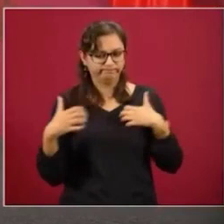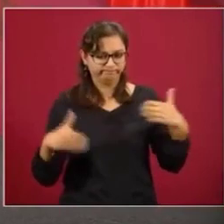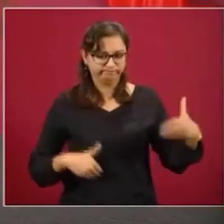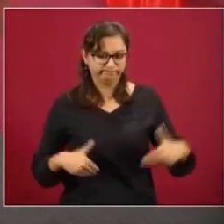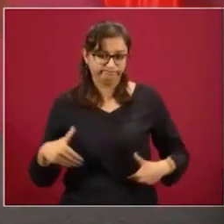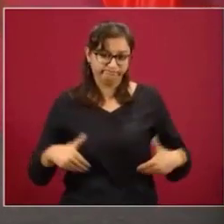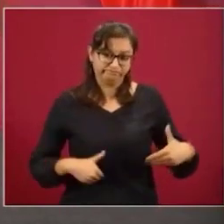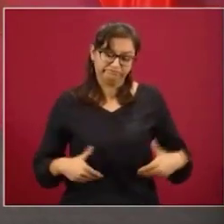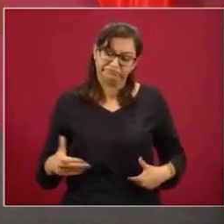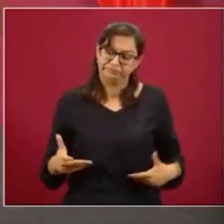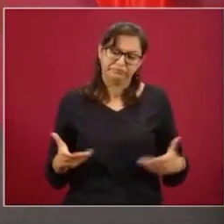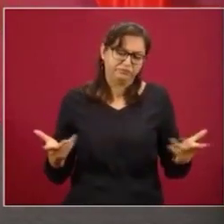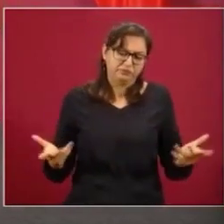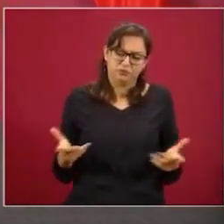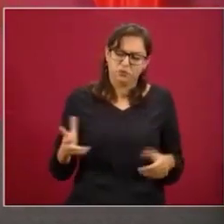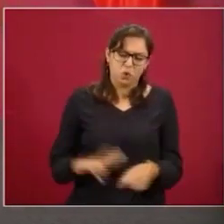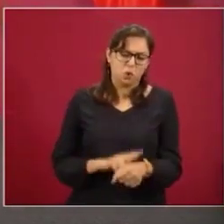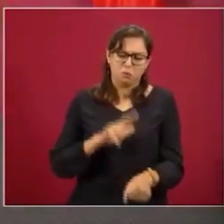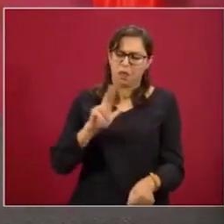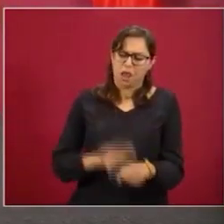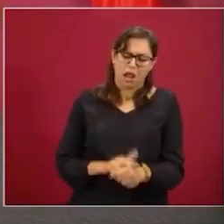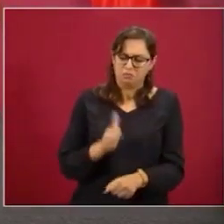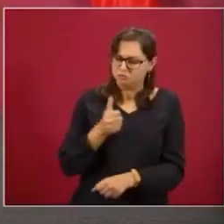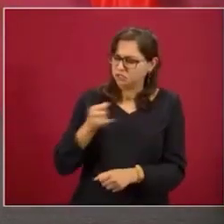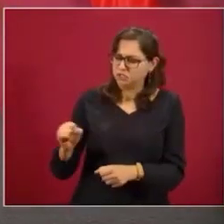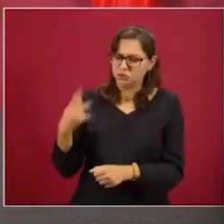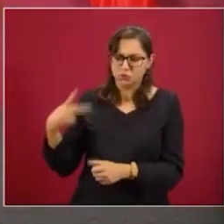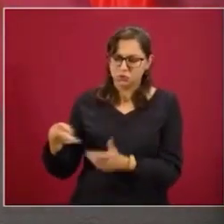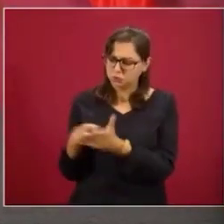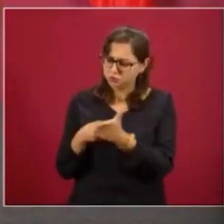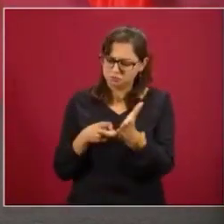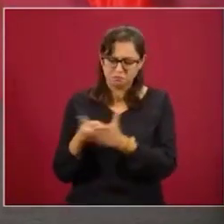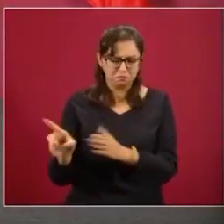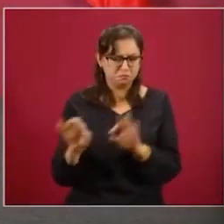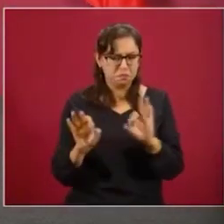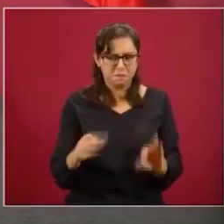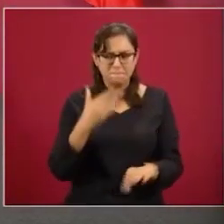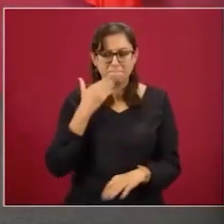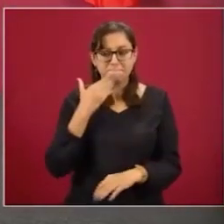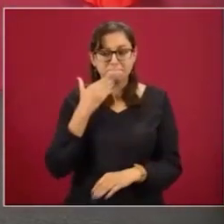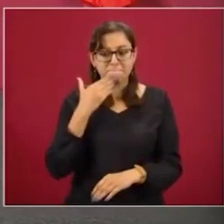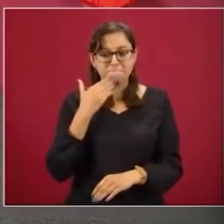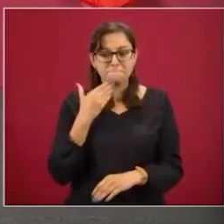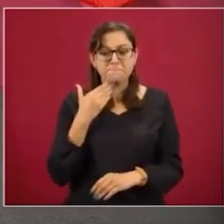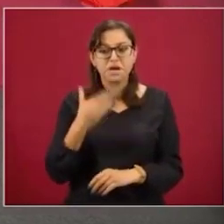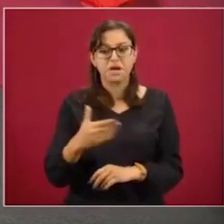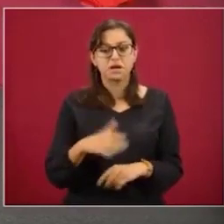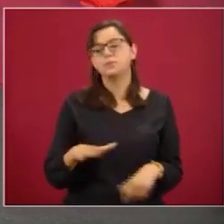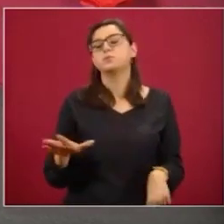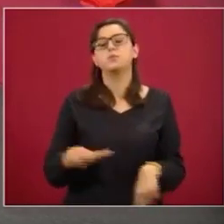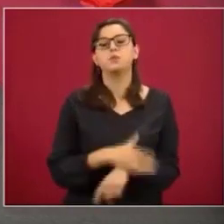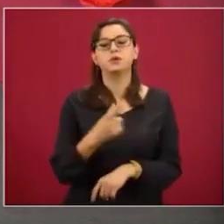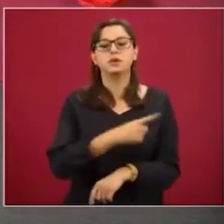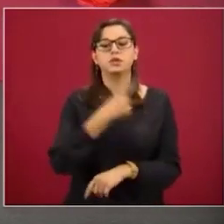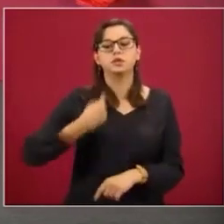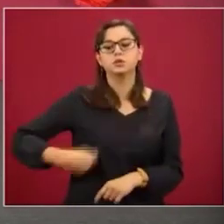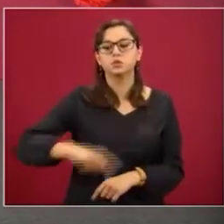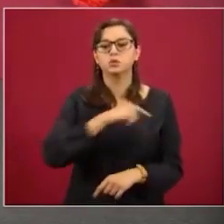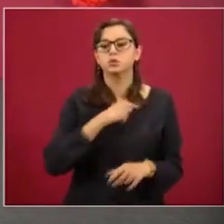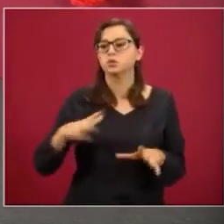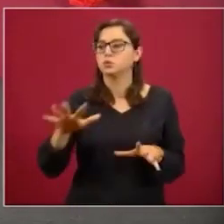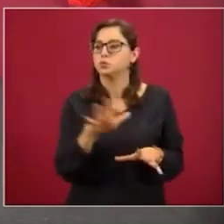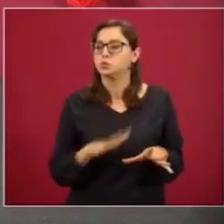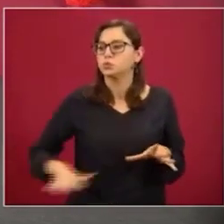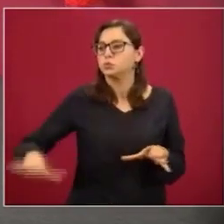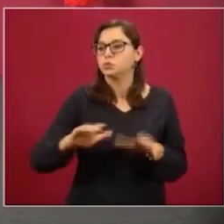además eso es legítimo porque aspiramos a vivir en una democracia, no en